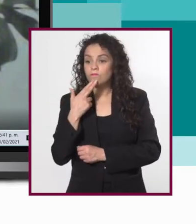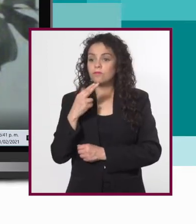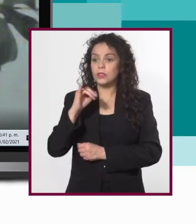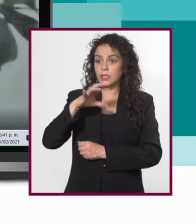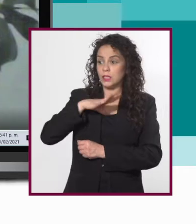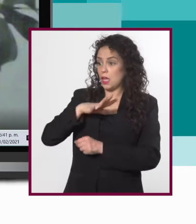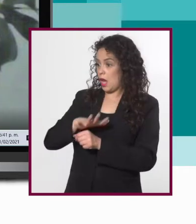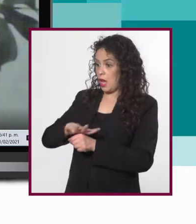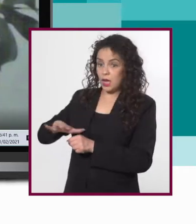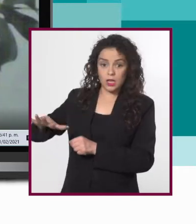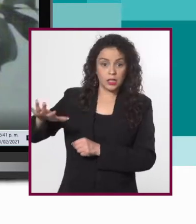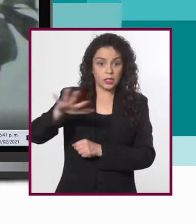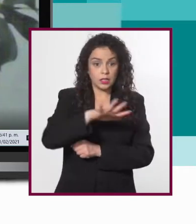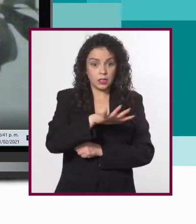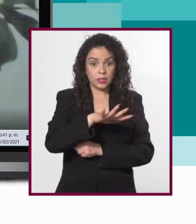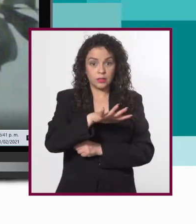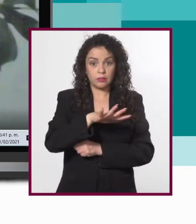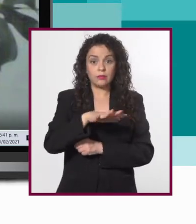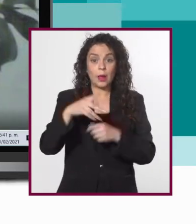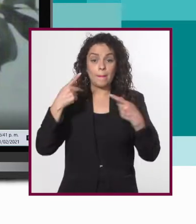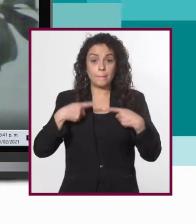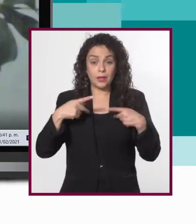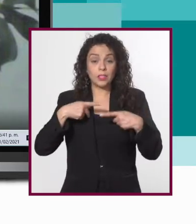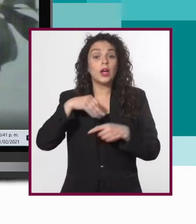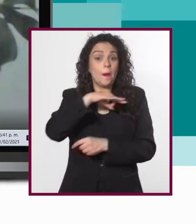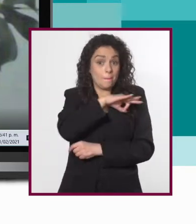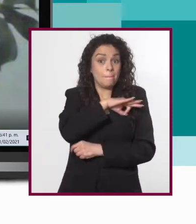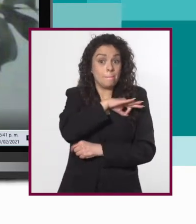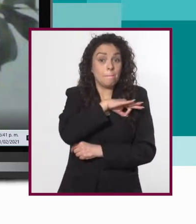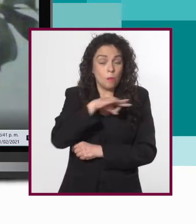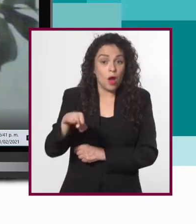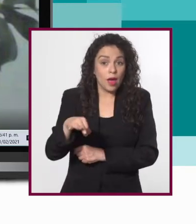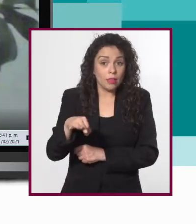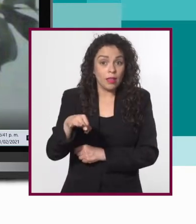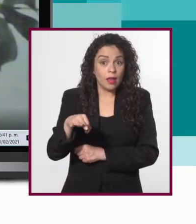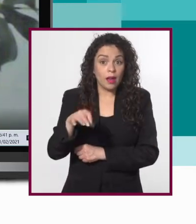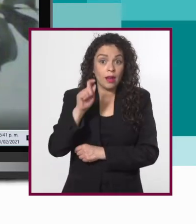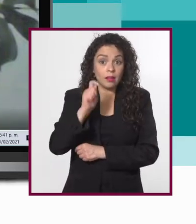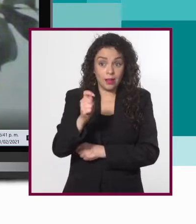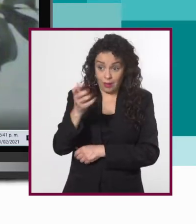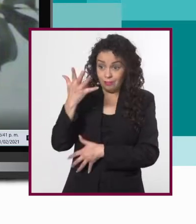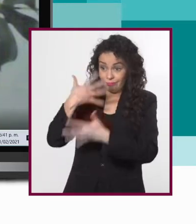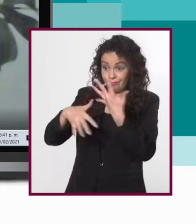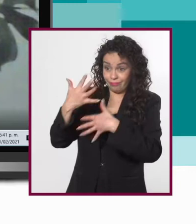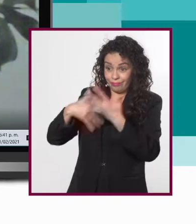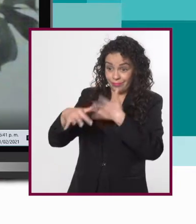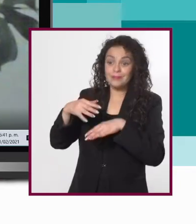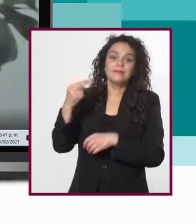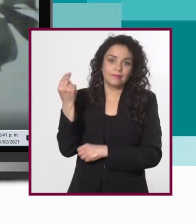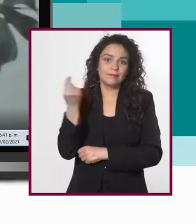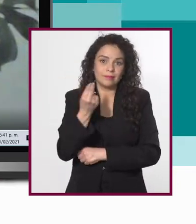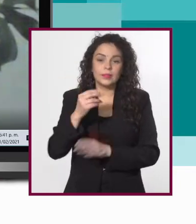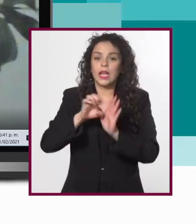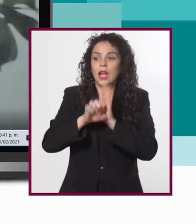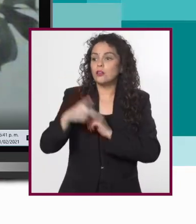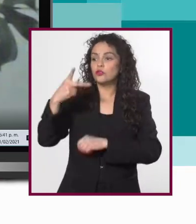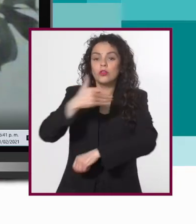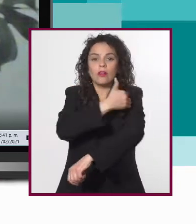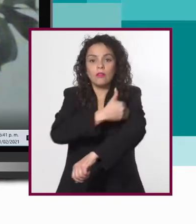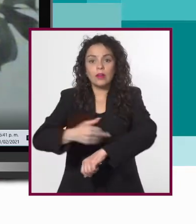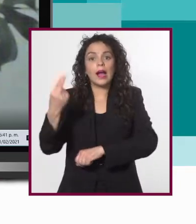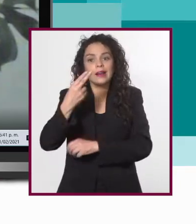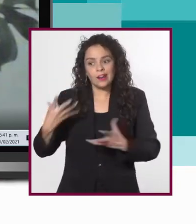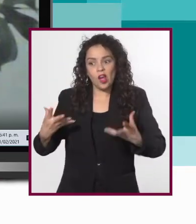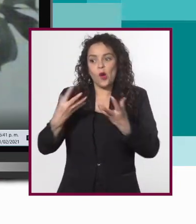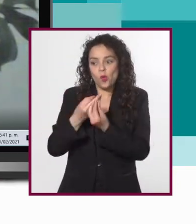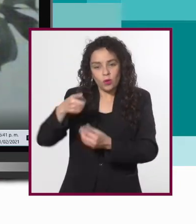en su alrededor la gente que pudiera comunicarse con lengua de señas, es decir, su familia